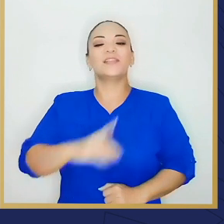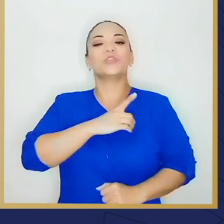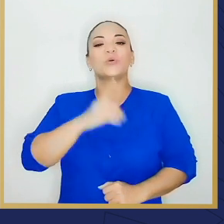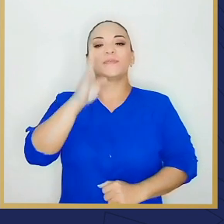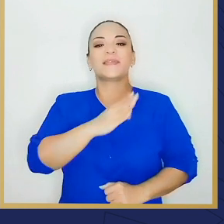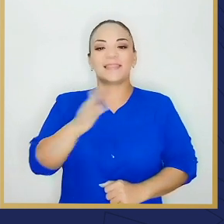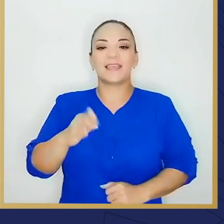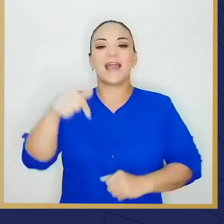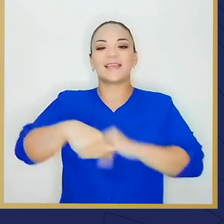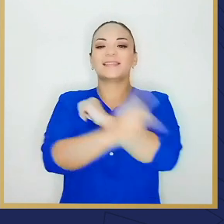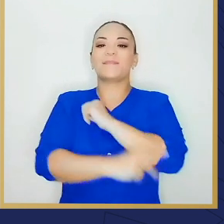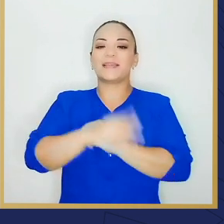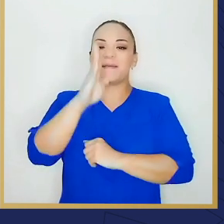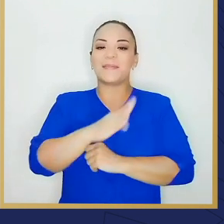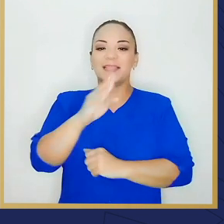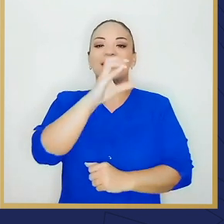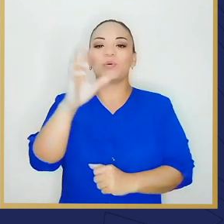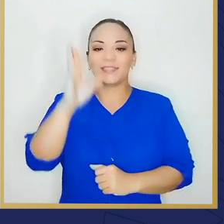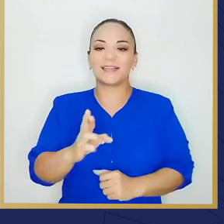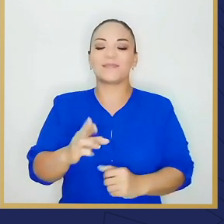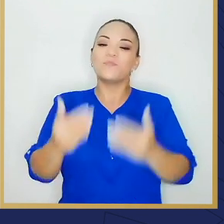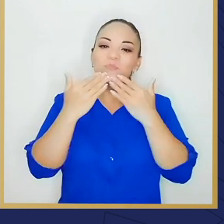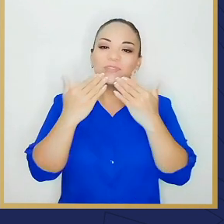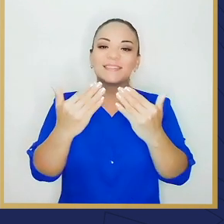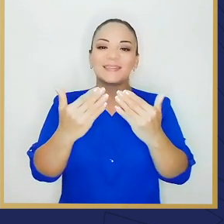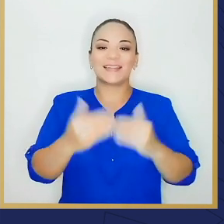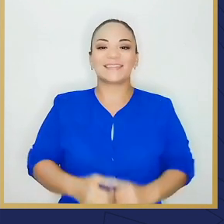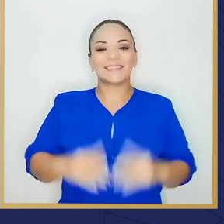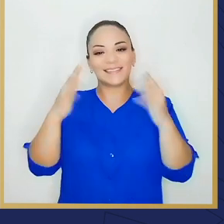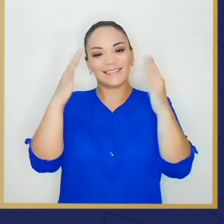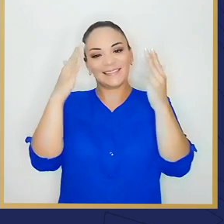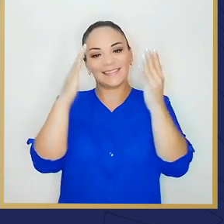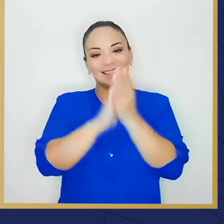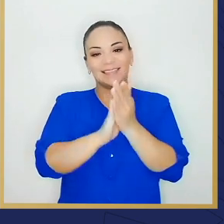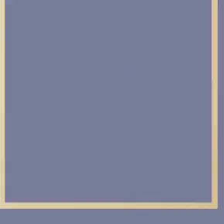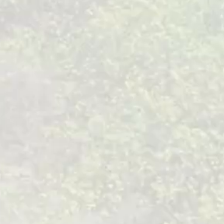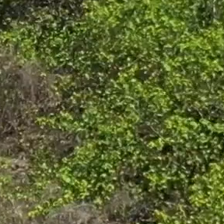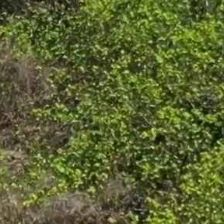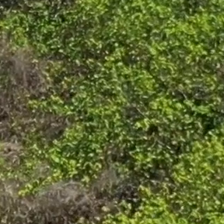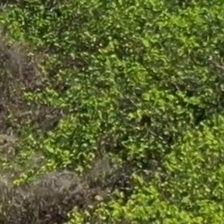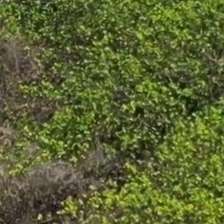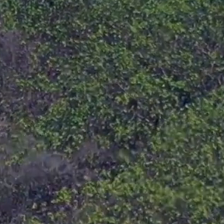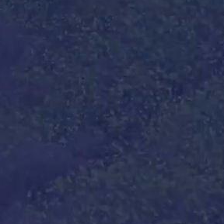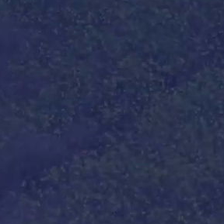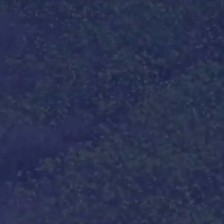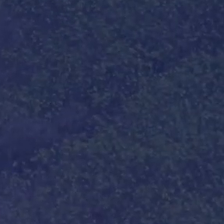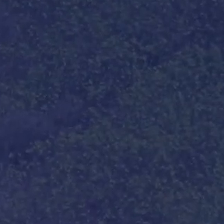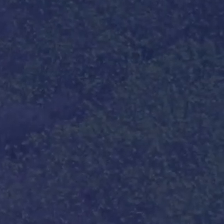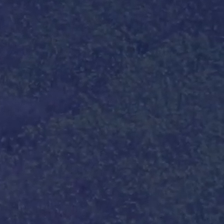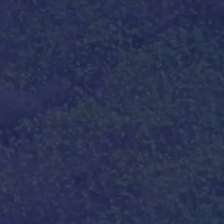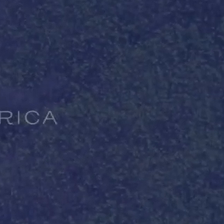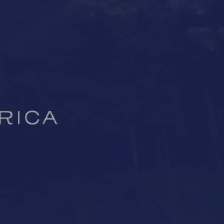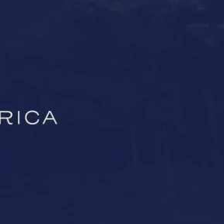Dios bendiga esta patria bendita de Costa Rica. Muchísimas gracias. Costa Rica tiene un firme